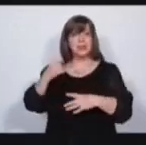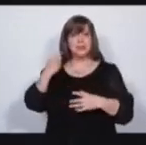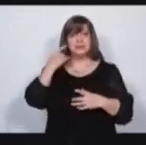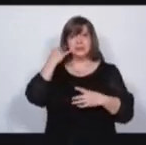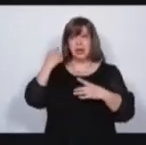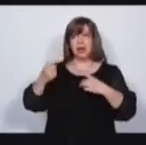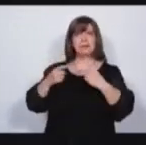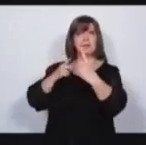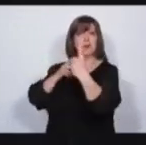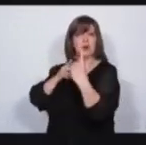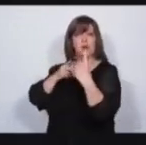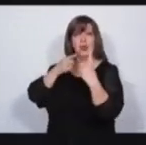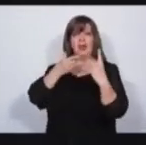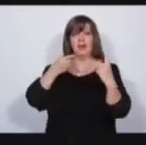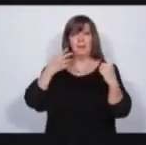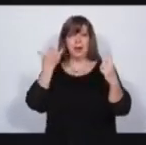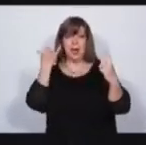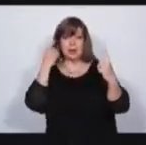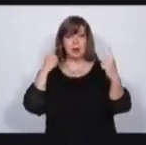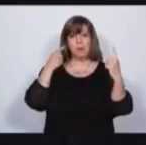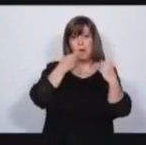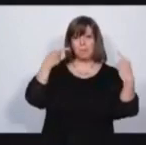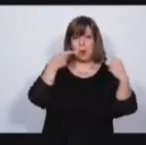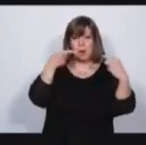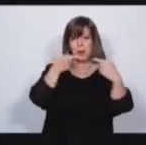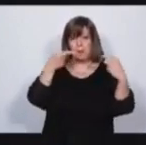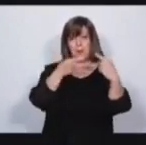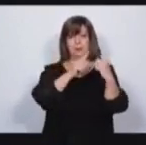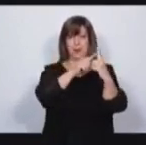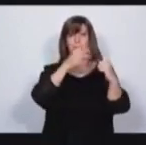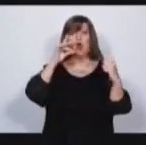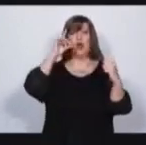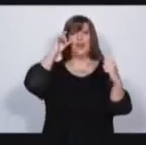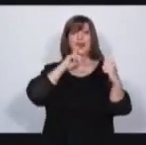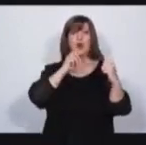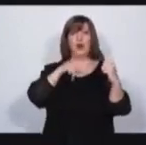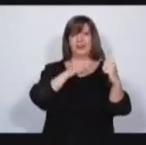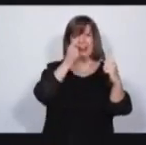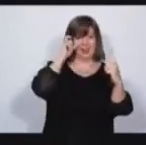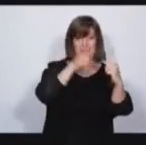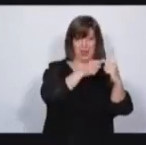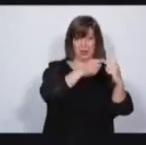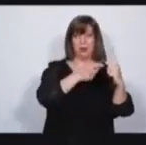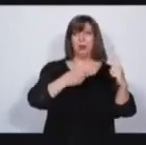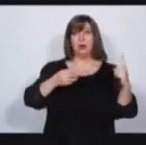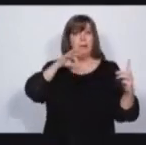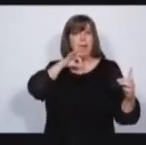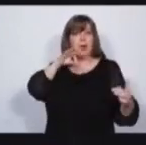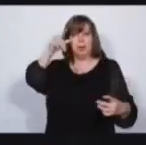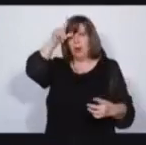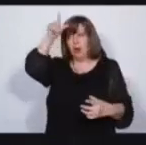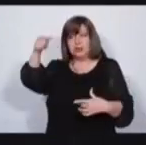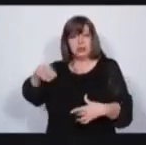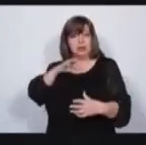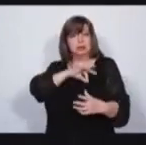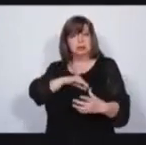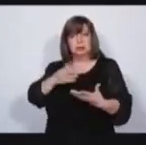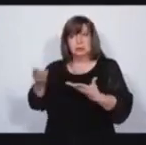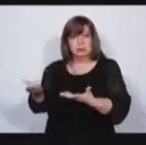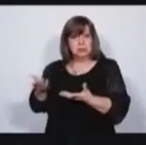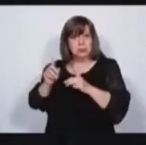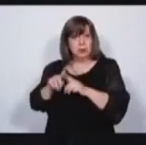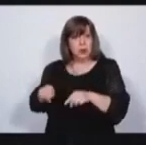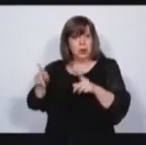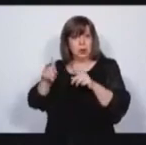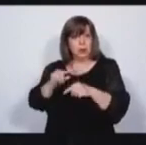cuerpo con los delincuentes. Esos policías están con el mismo sueldo que cualquier otro que está dentro de la